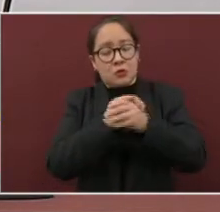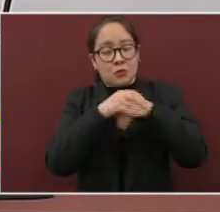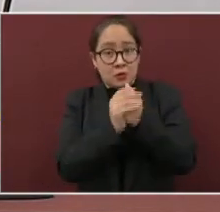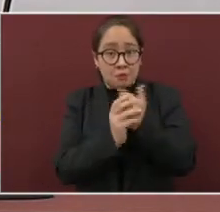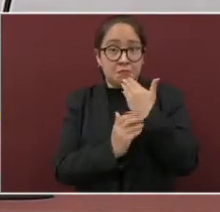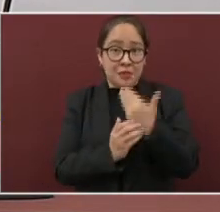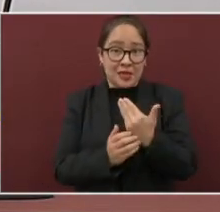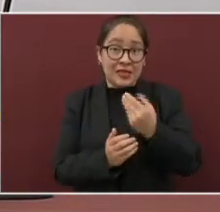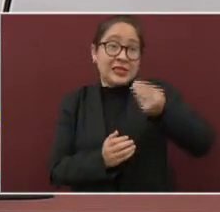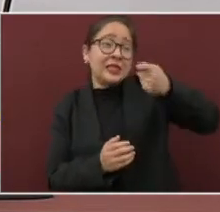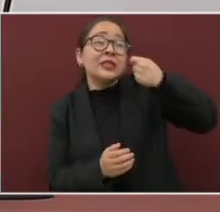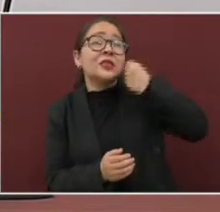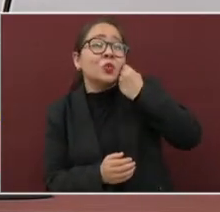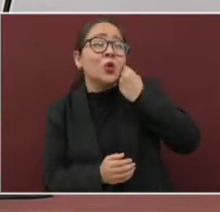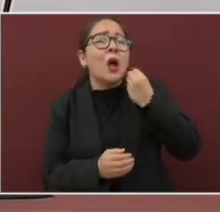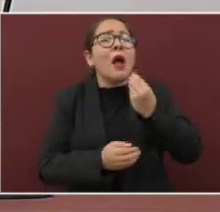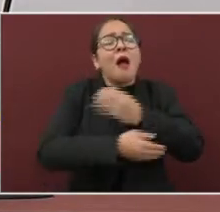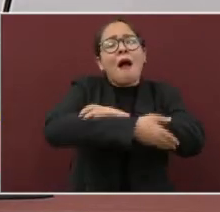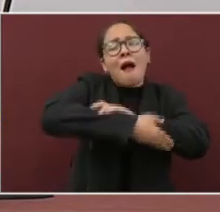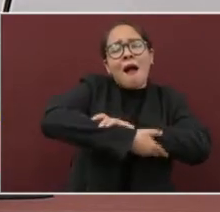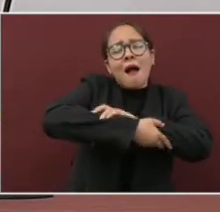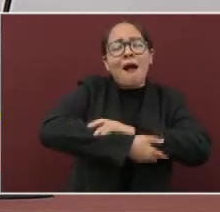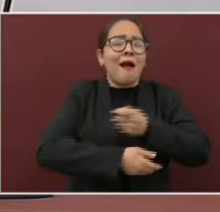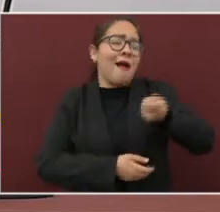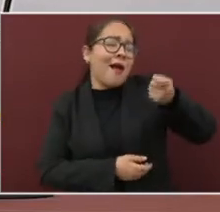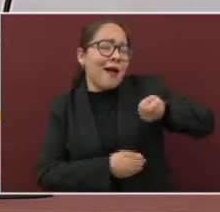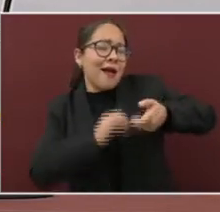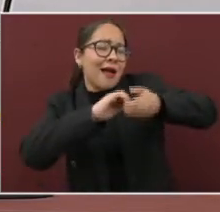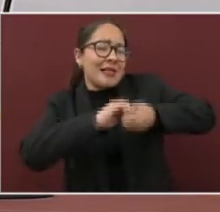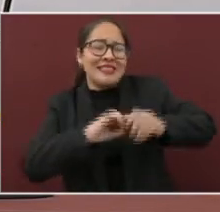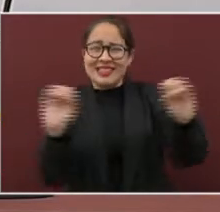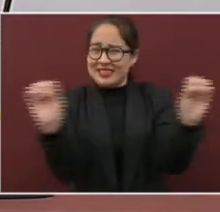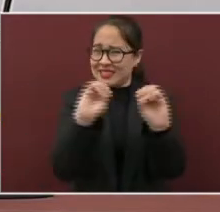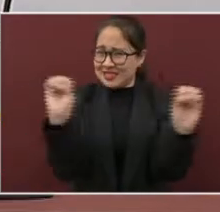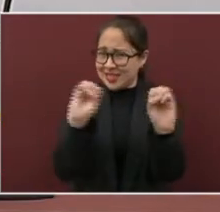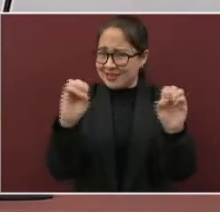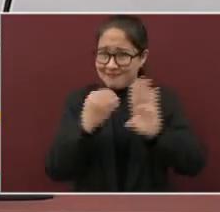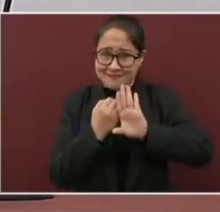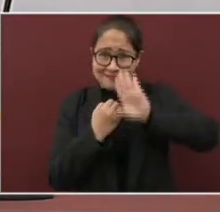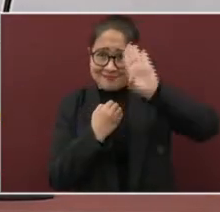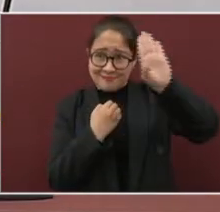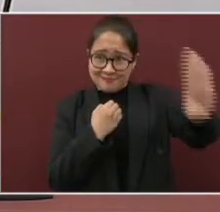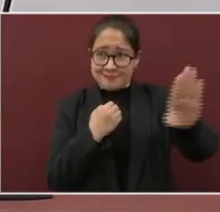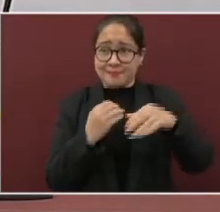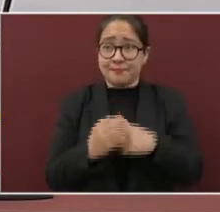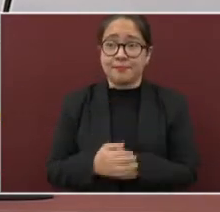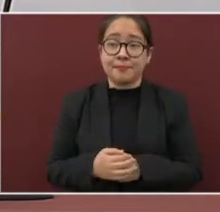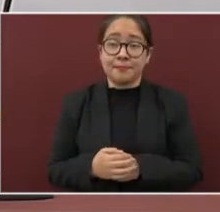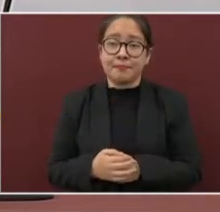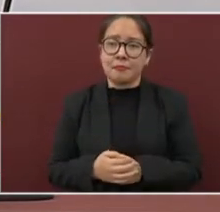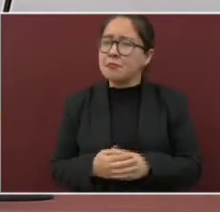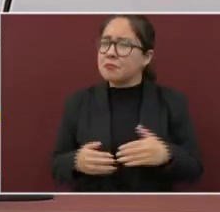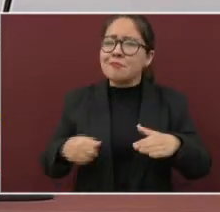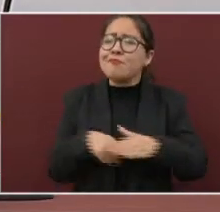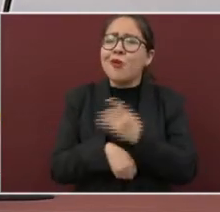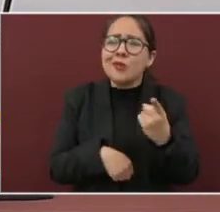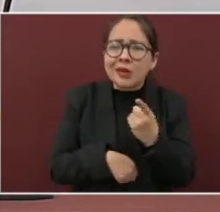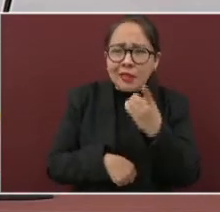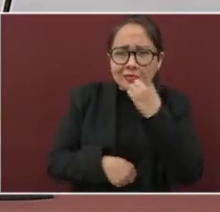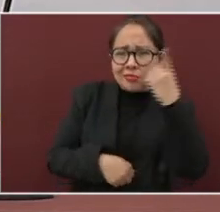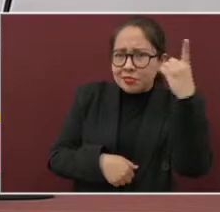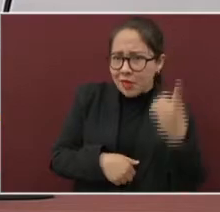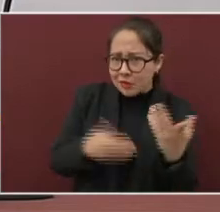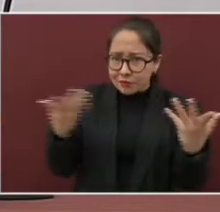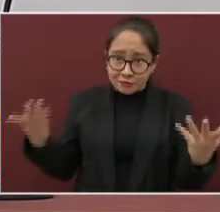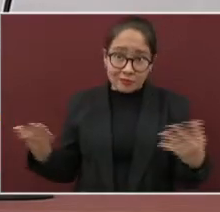no saluden de mano, de beso o abrazo. Miren, subrayo esto porque